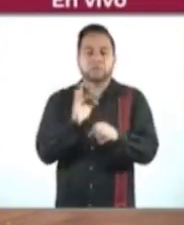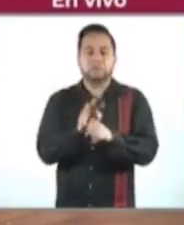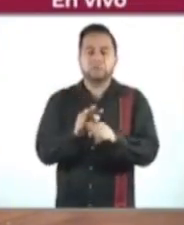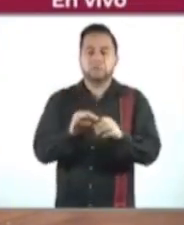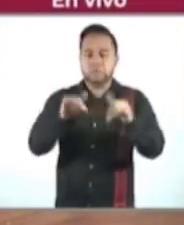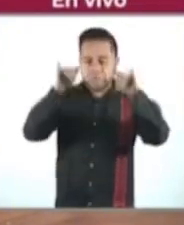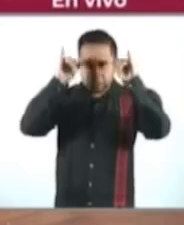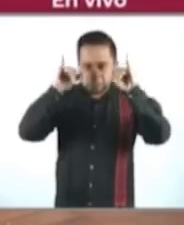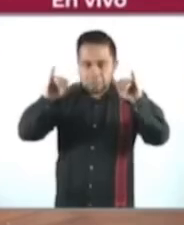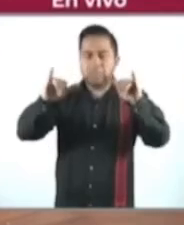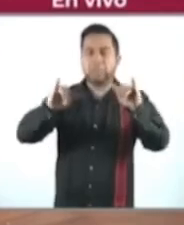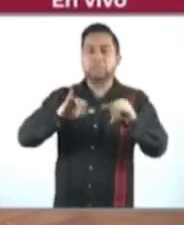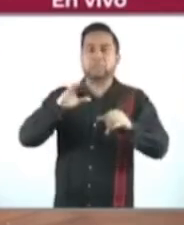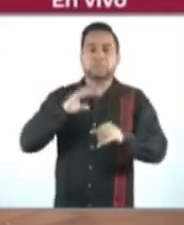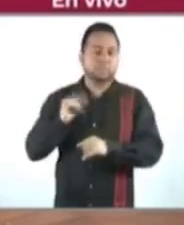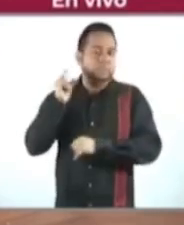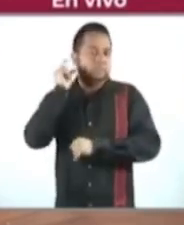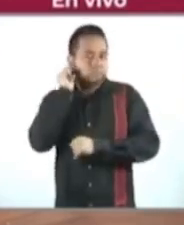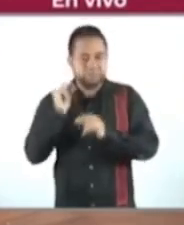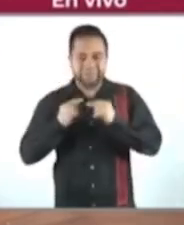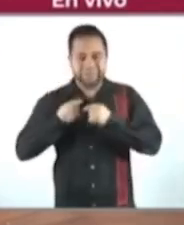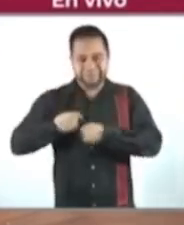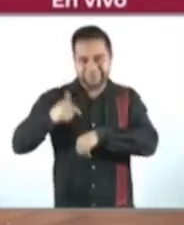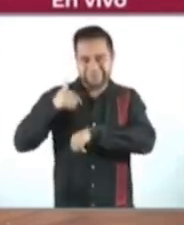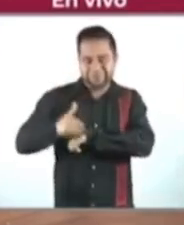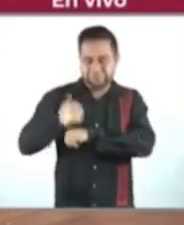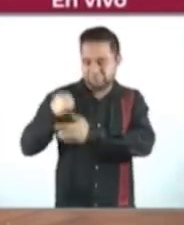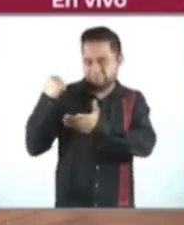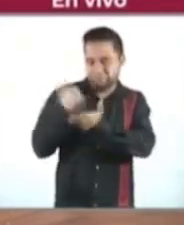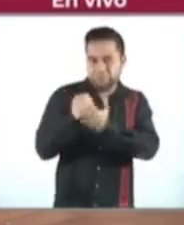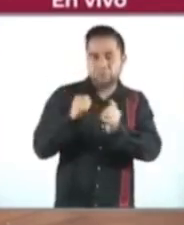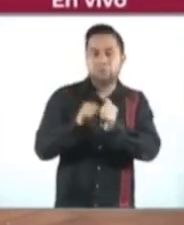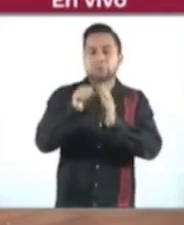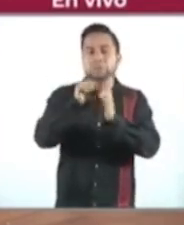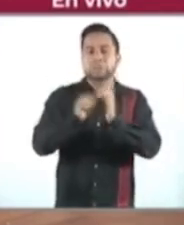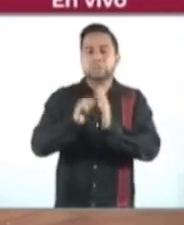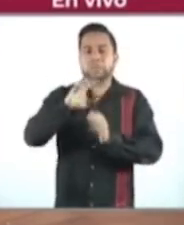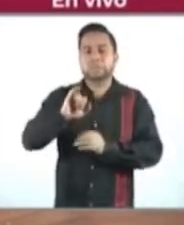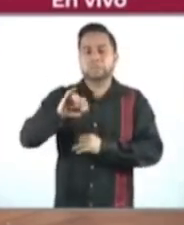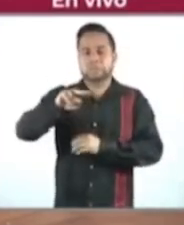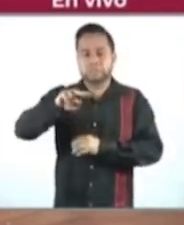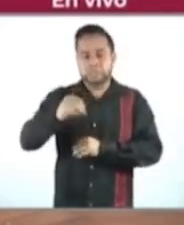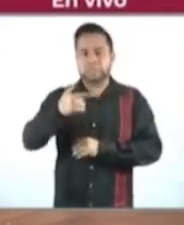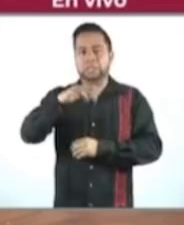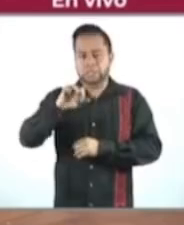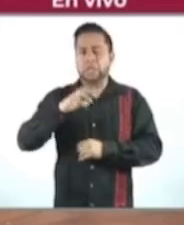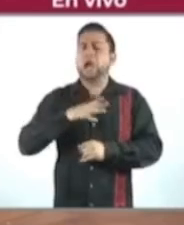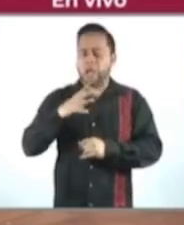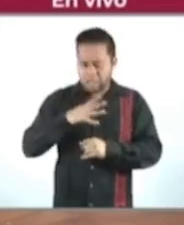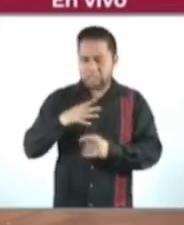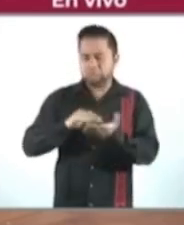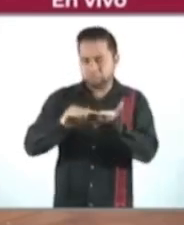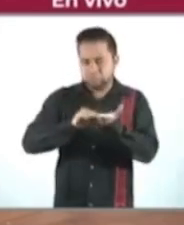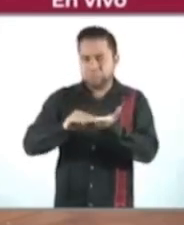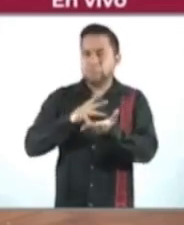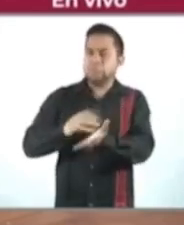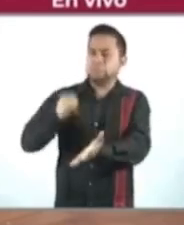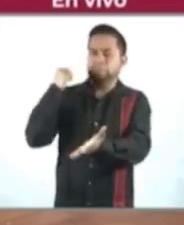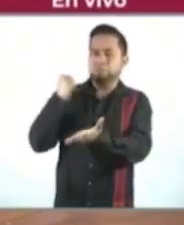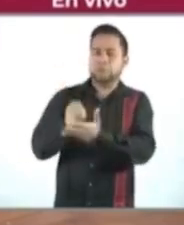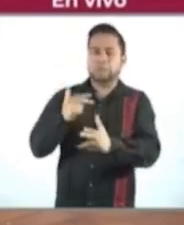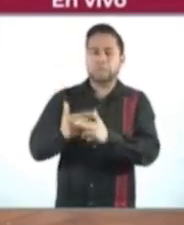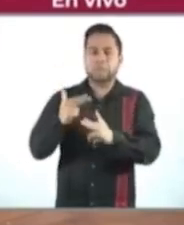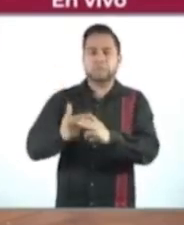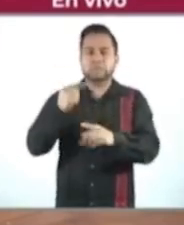el ganado que está aretado, que está identificado con el sistema CINIGA, se cubre. Hay un costo, hay una indemnización, hasta